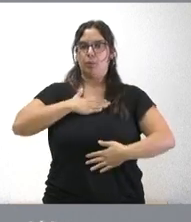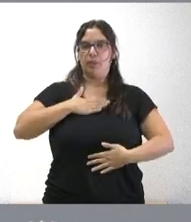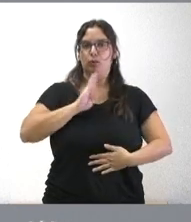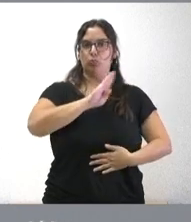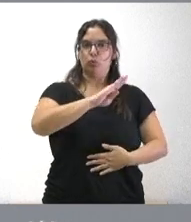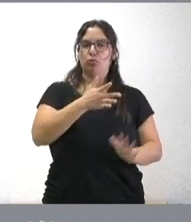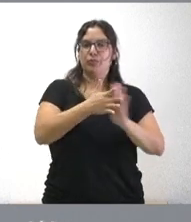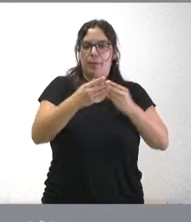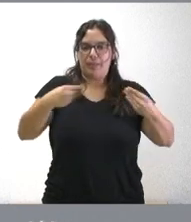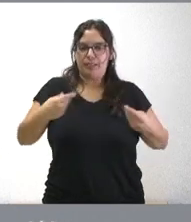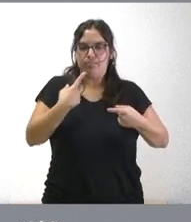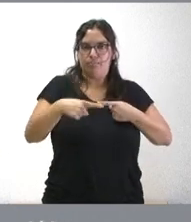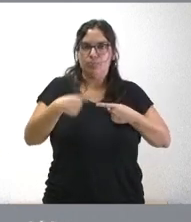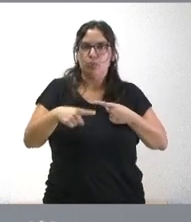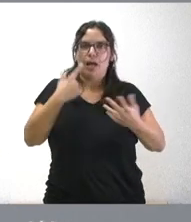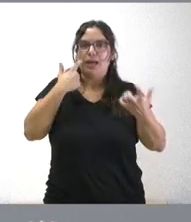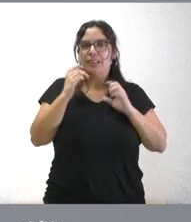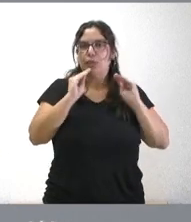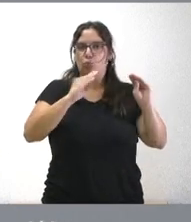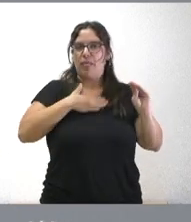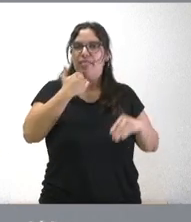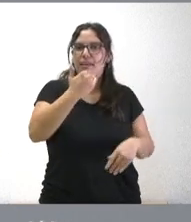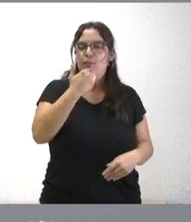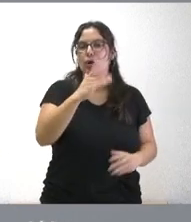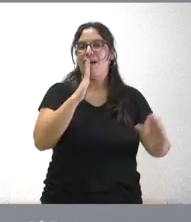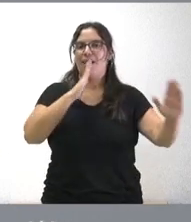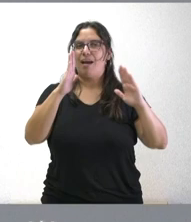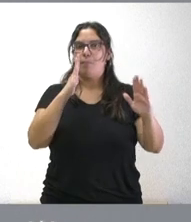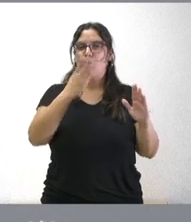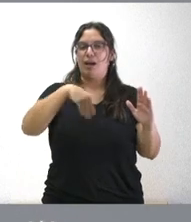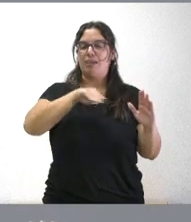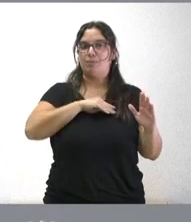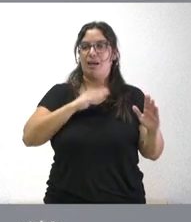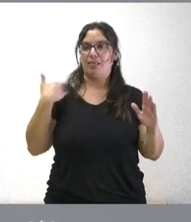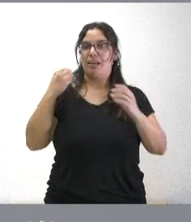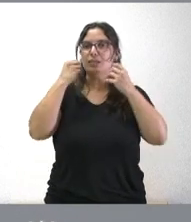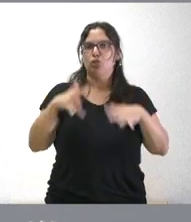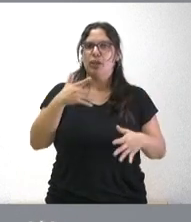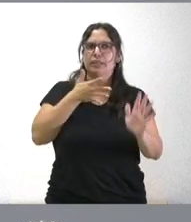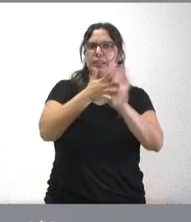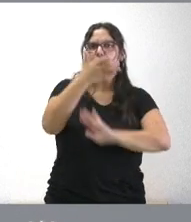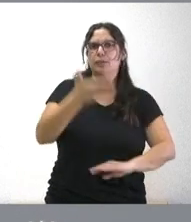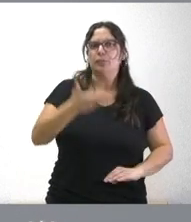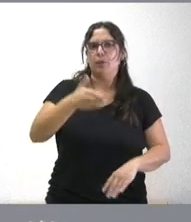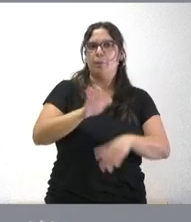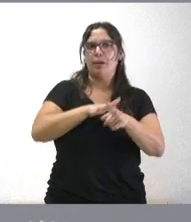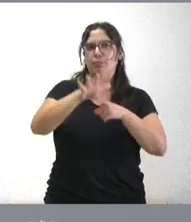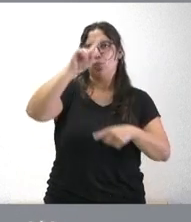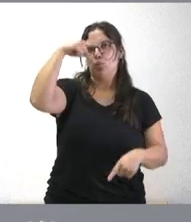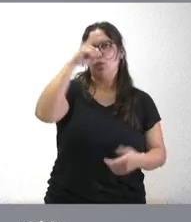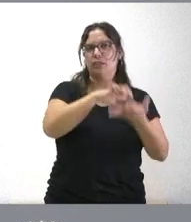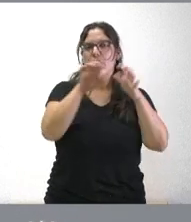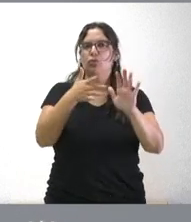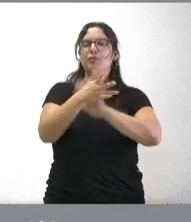el testimonio material y material del artista Zamorano, símbolo de un periodo de la historia de España con un alto significado para la cultura de Castilla y León que es necesario